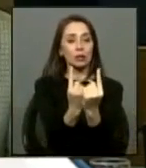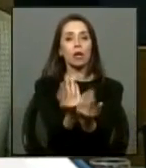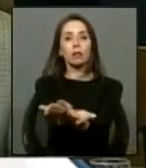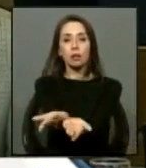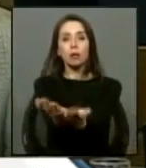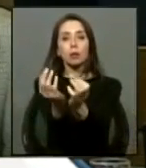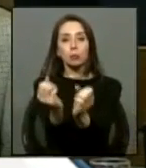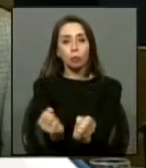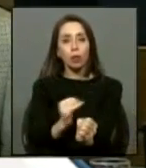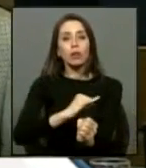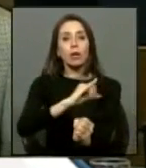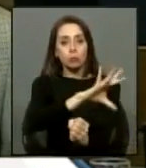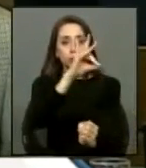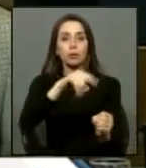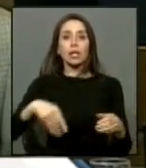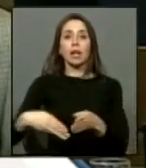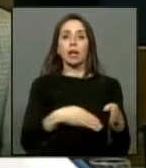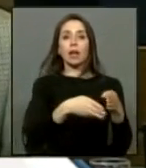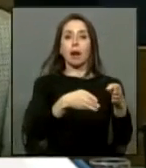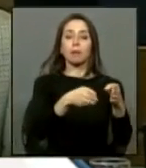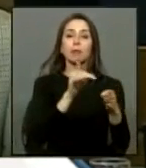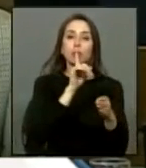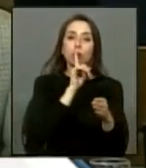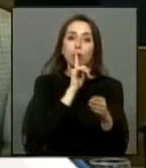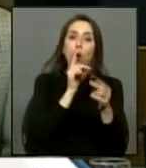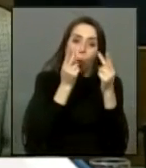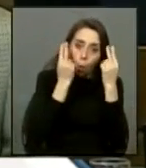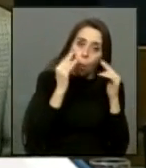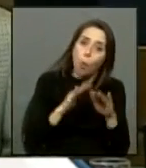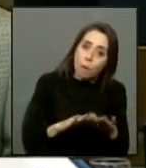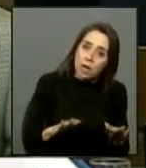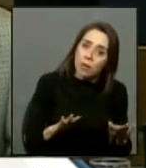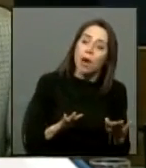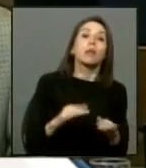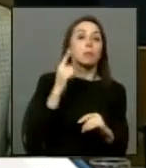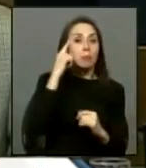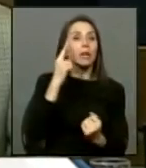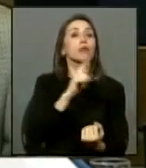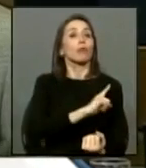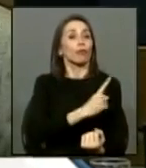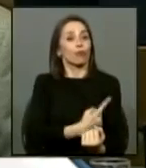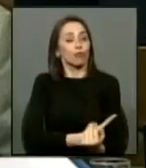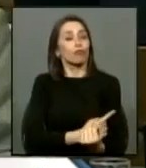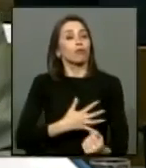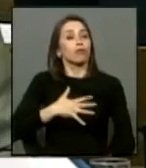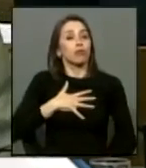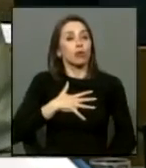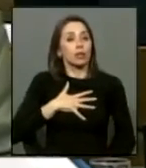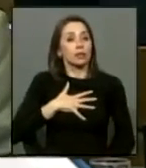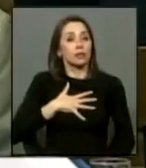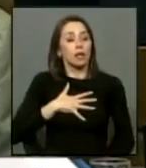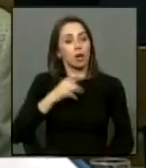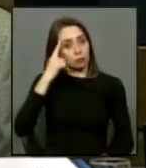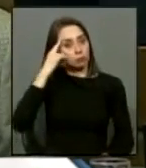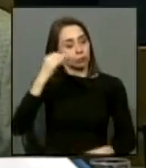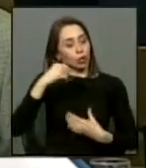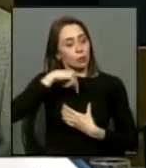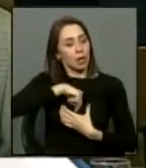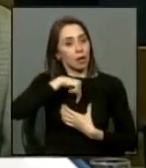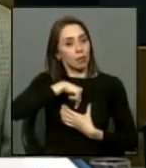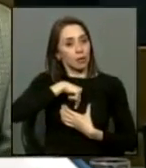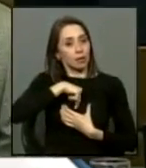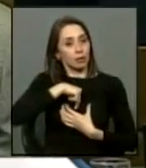posibilidad de seguir ese camino con humildad pero también con la fuerza que conviene a una convicción interior